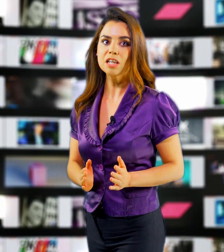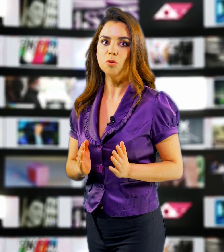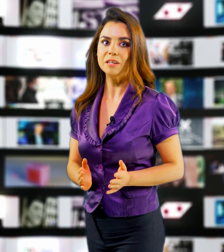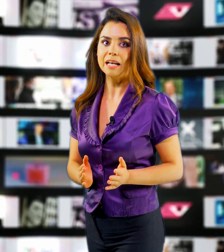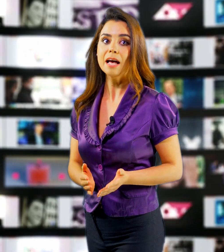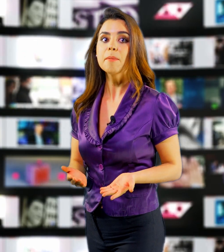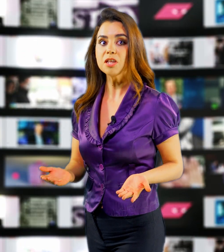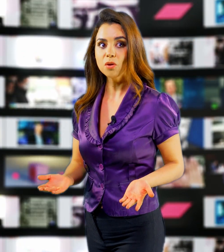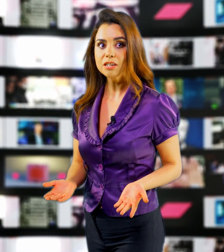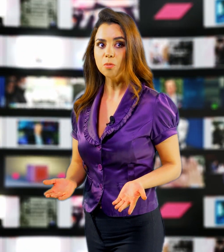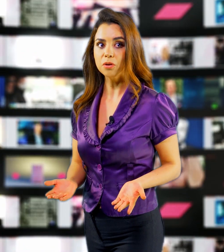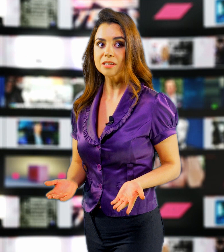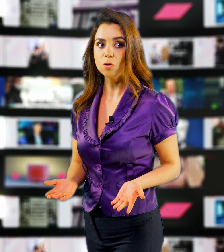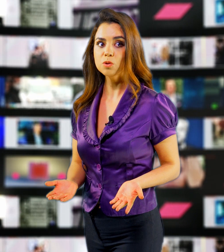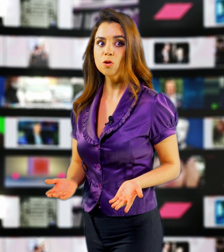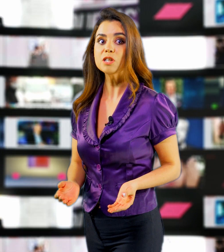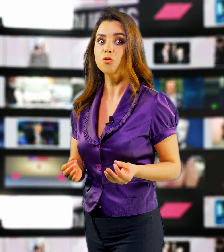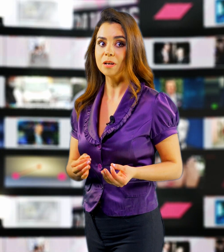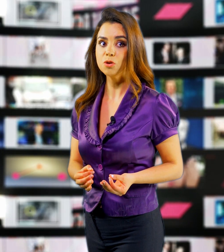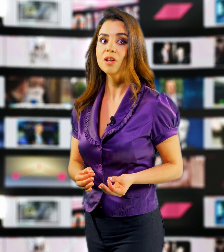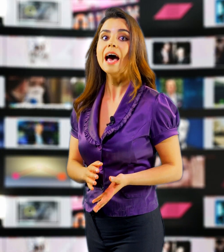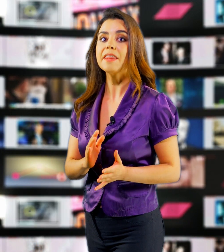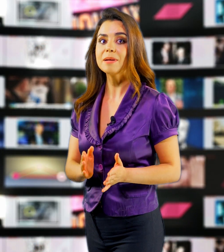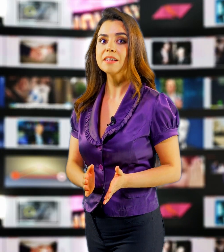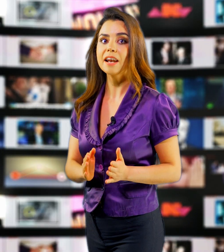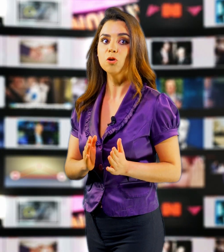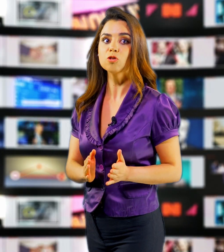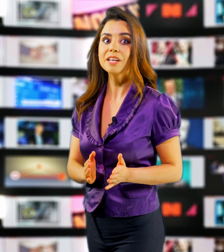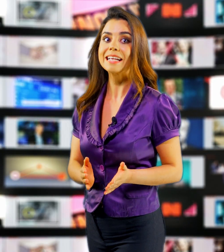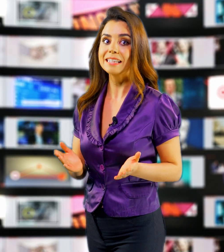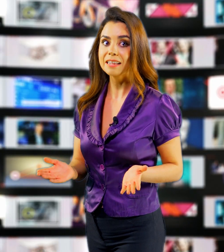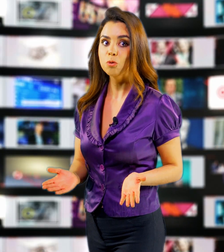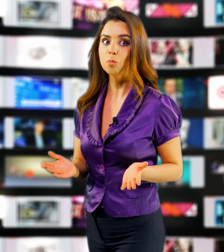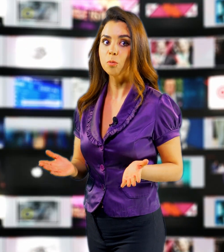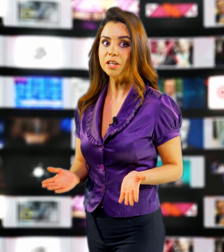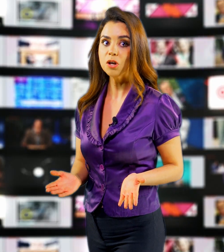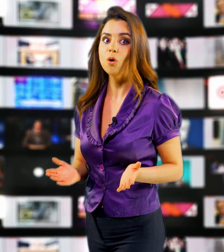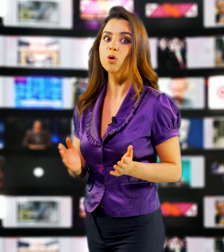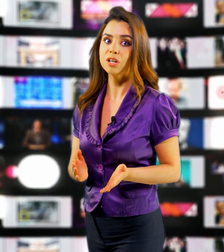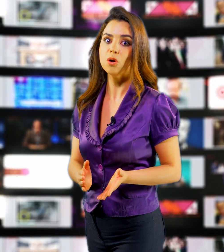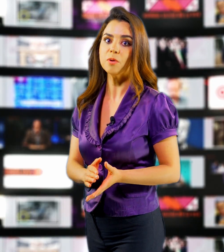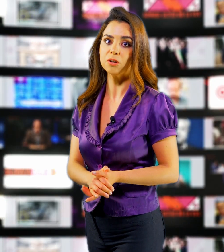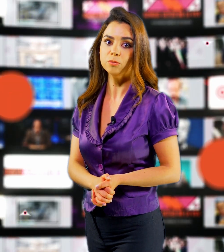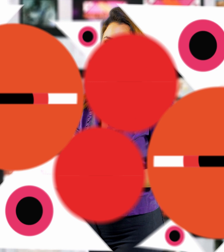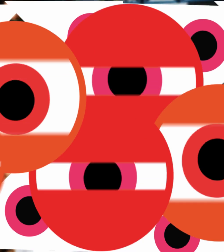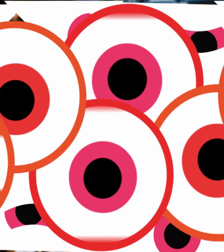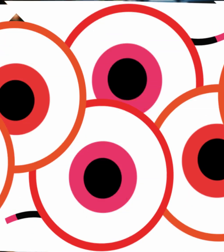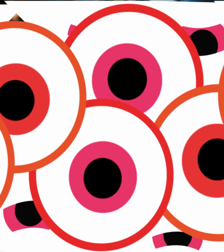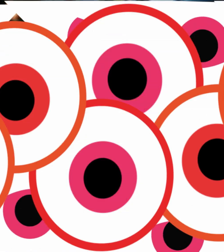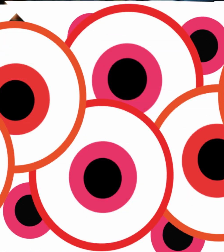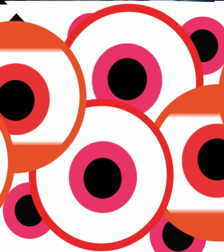presentaron una nota diplomática, pidiéndoles al gobierno de Estados Unidos información, además de darla a conocer que se trata de un grupo político contrario al gobierno.